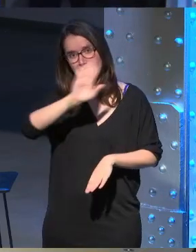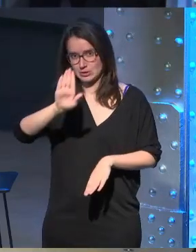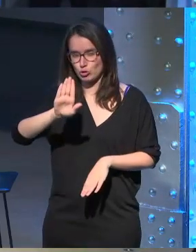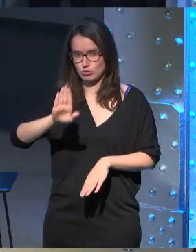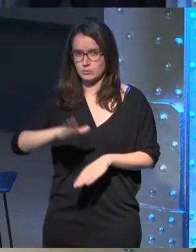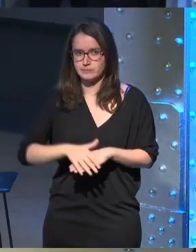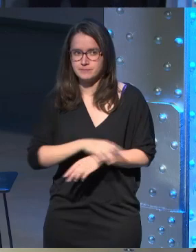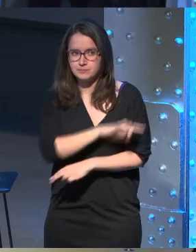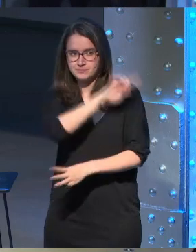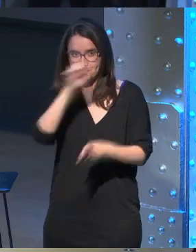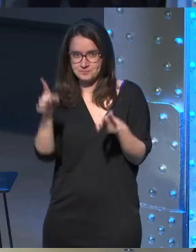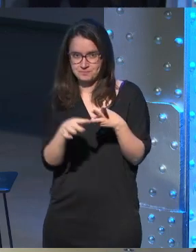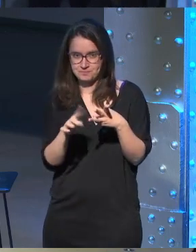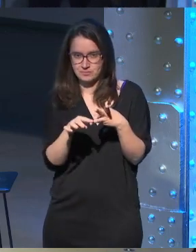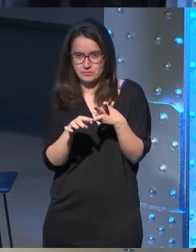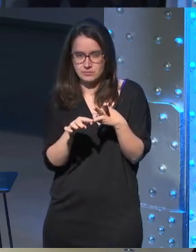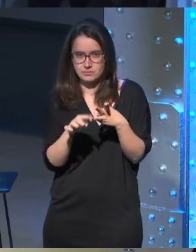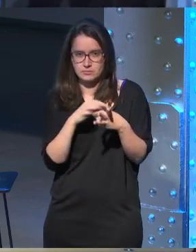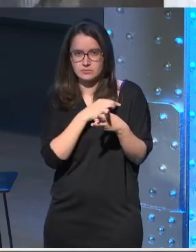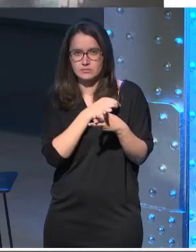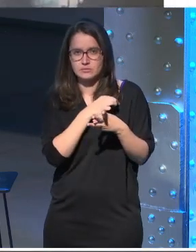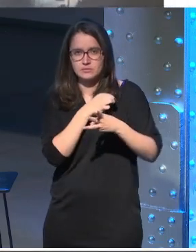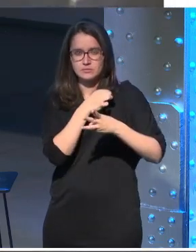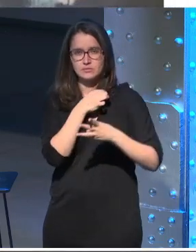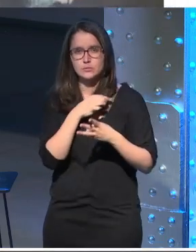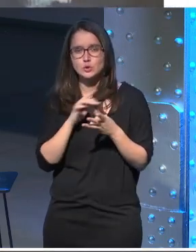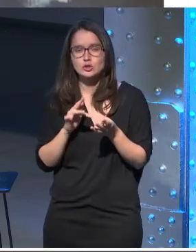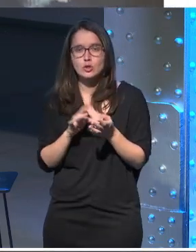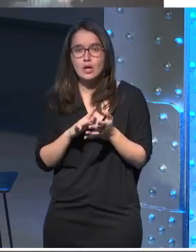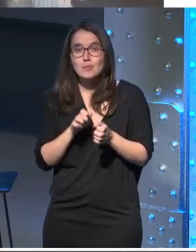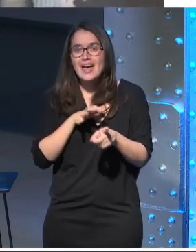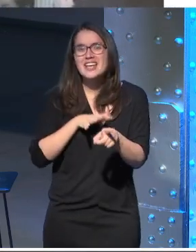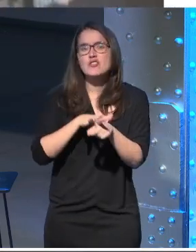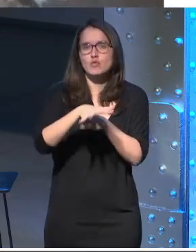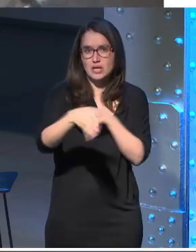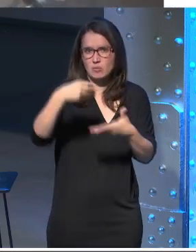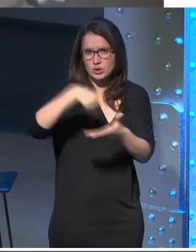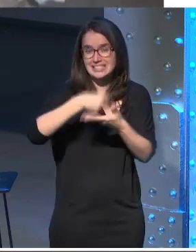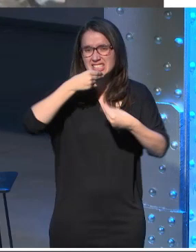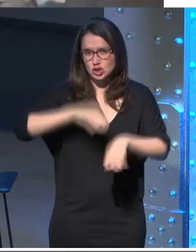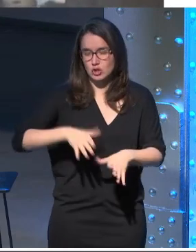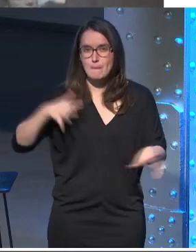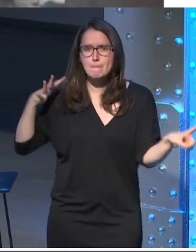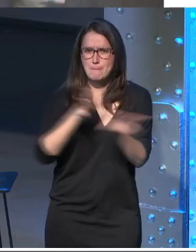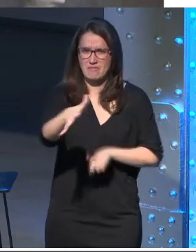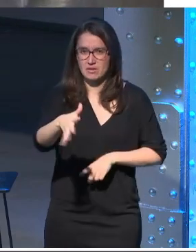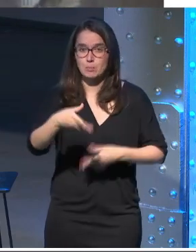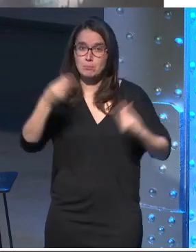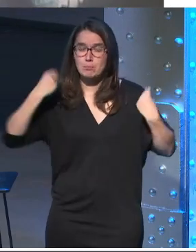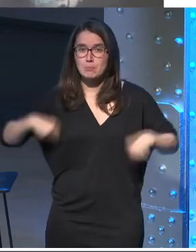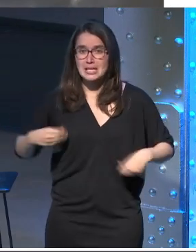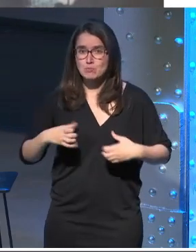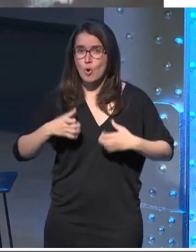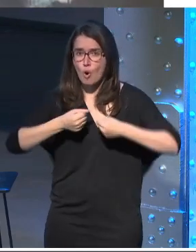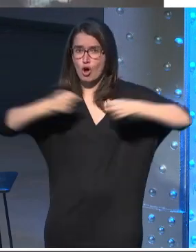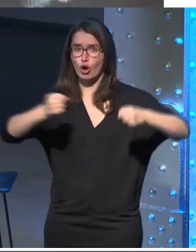narraciones que estamos viendo luego la tercera posibilidad que tenemos es que influyamos en la narración que generemos impacto como este Hulk que